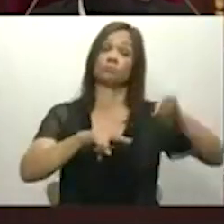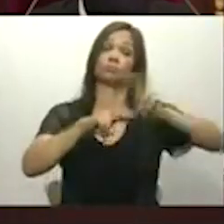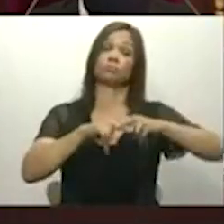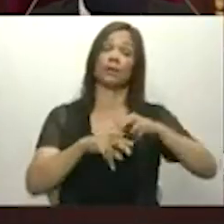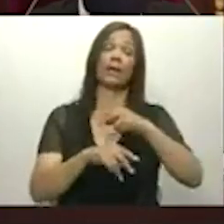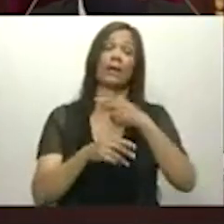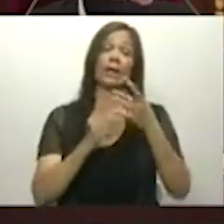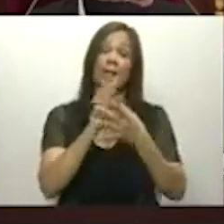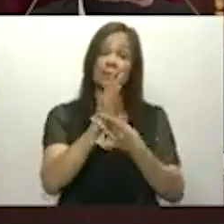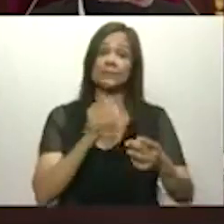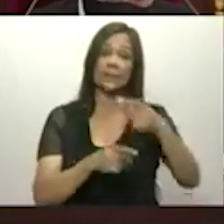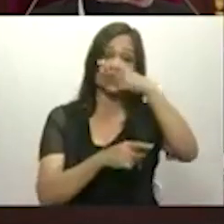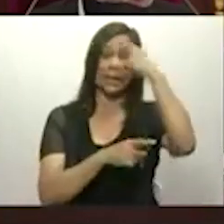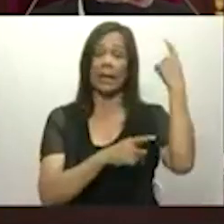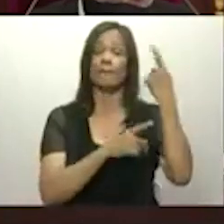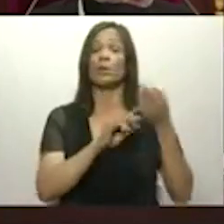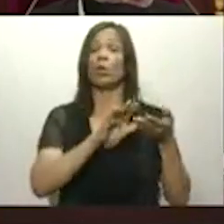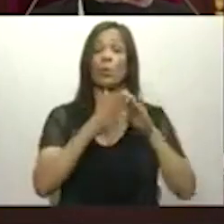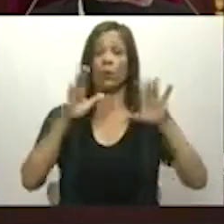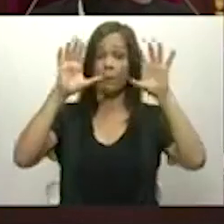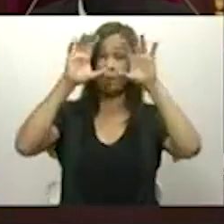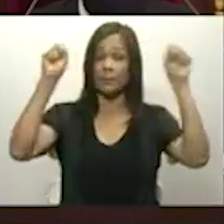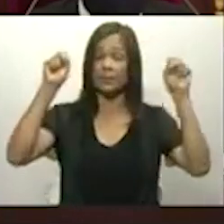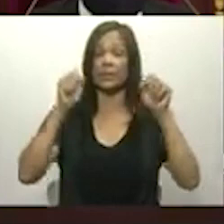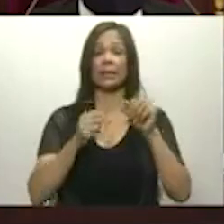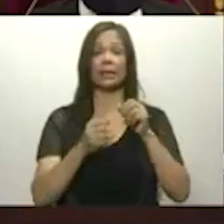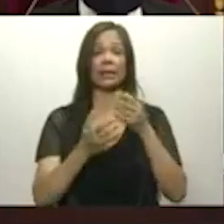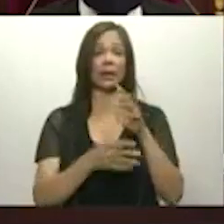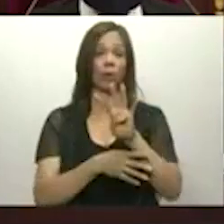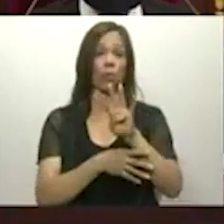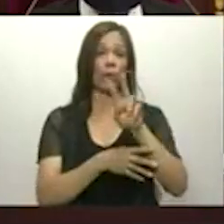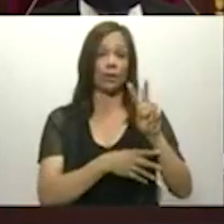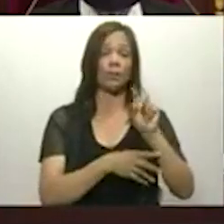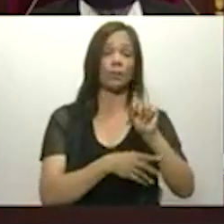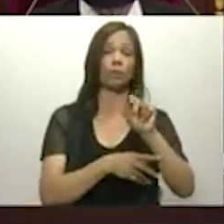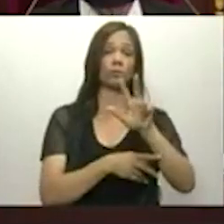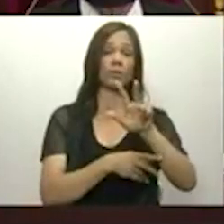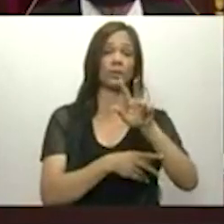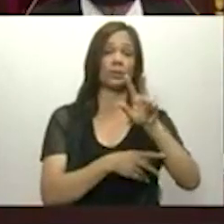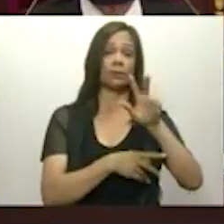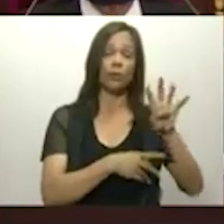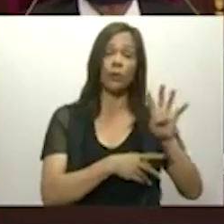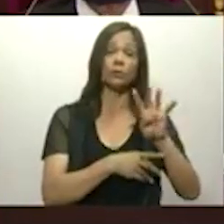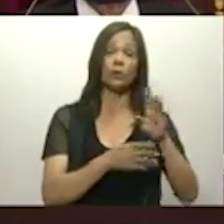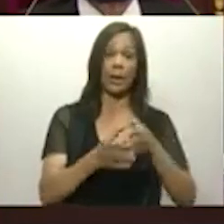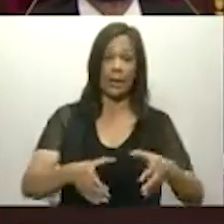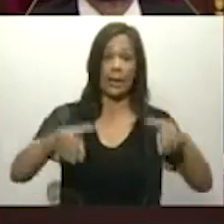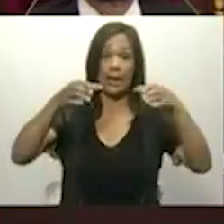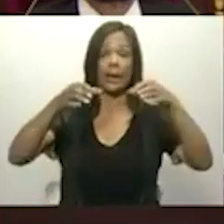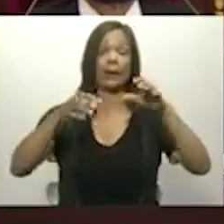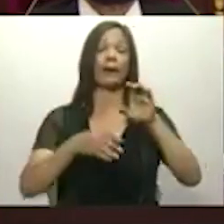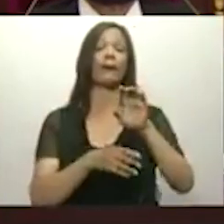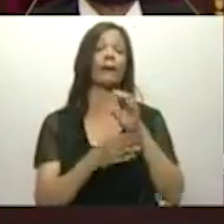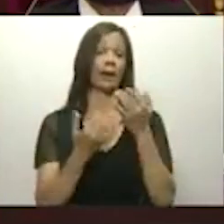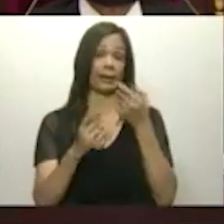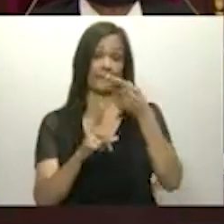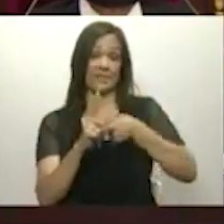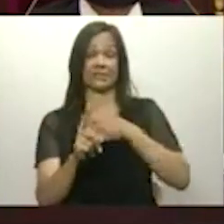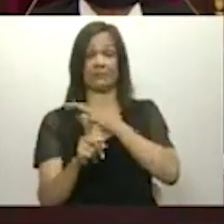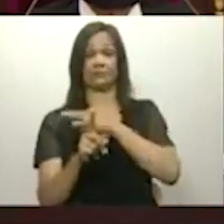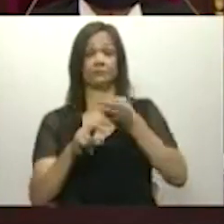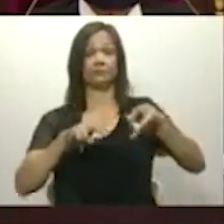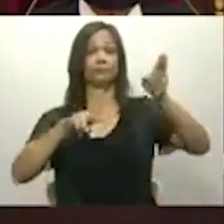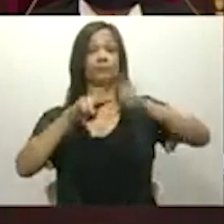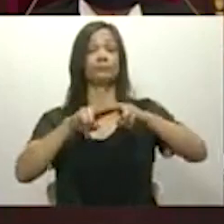pues para nuestra llegada al gobierno se cotizaba en 42.34 dólares el barril y en este mes de febrero